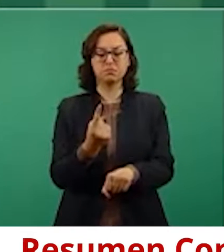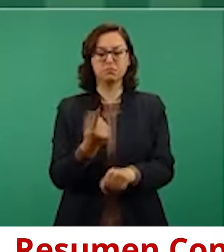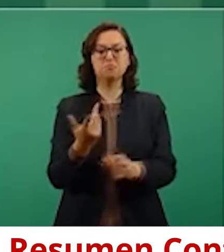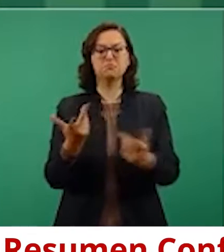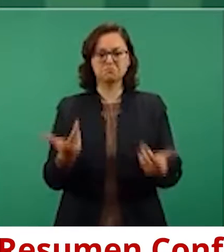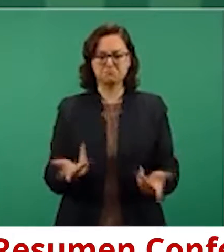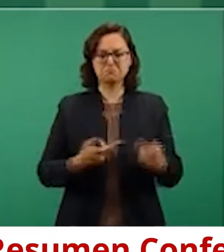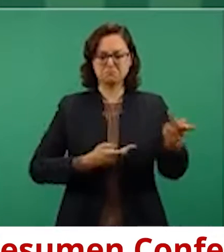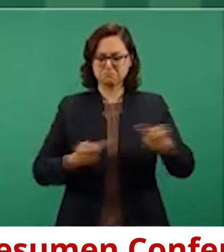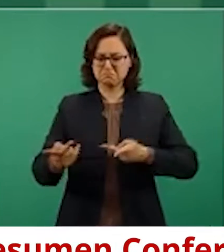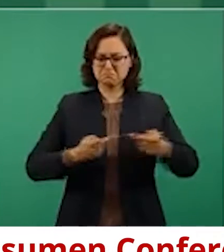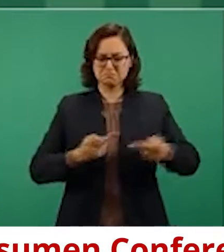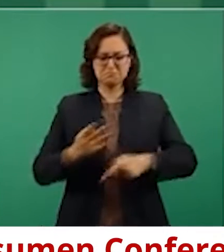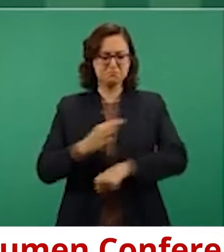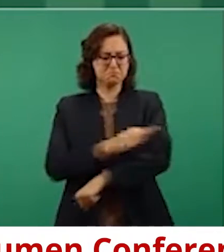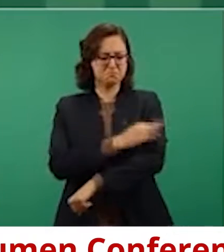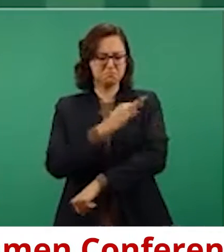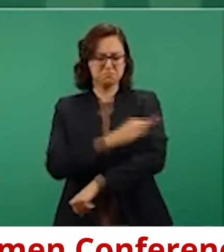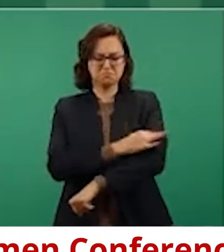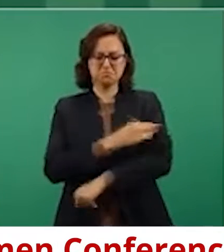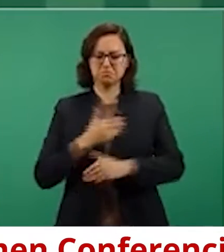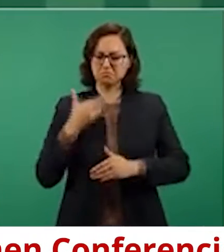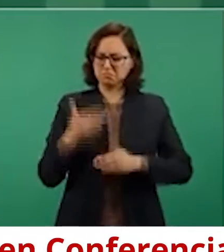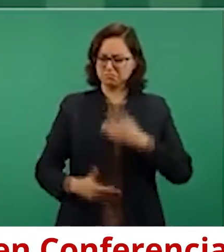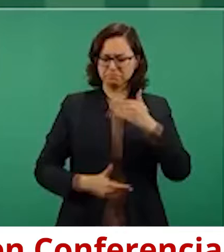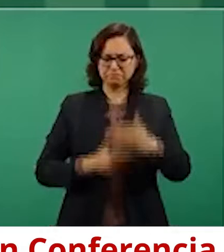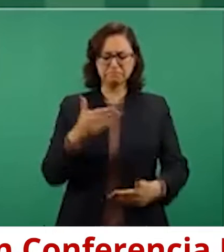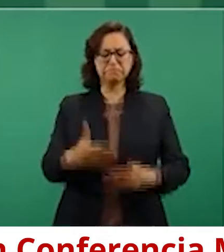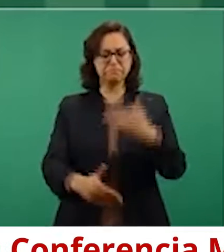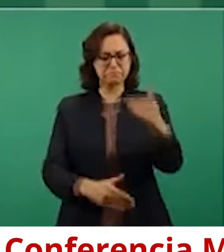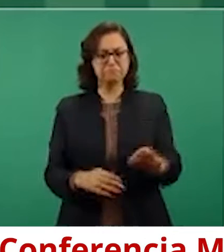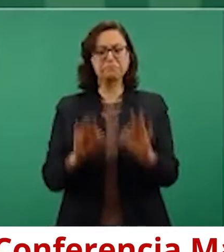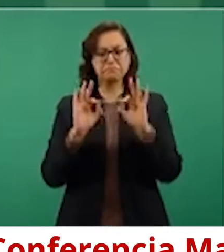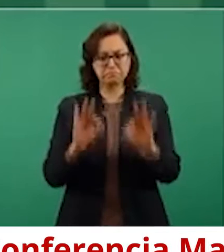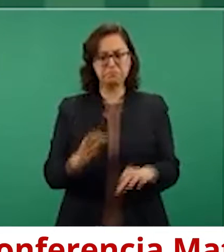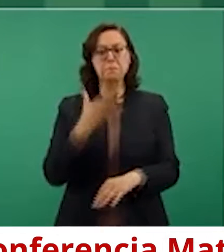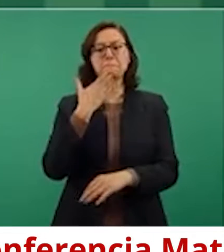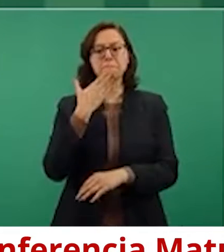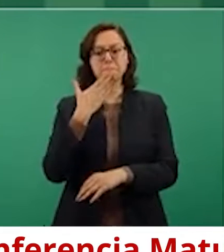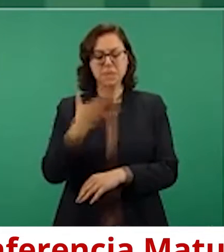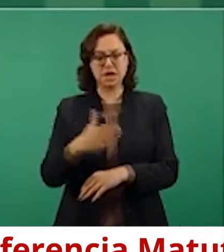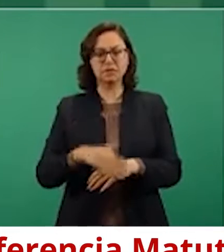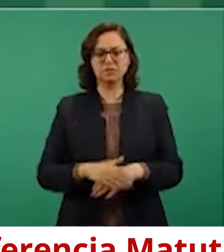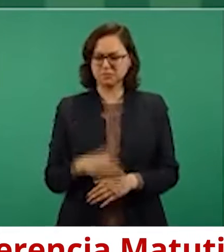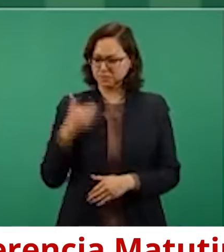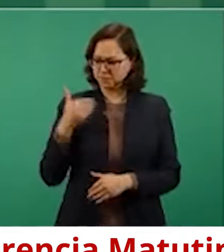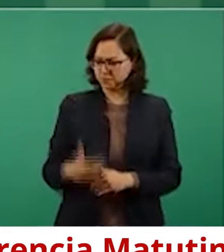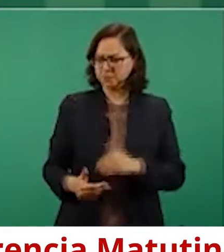bien el Plan Nacional de Vacunación, se va avanzando.